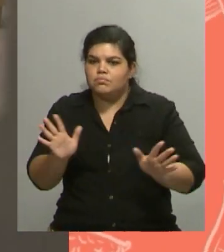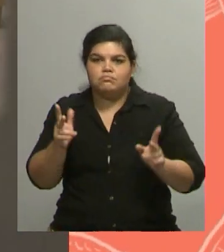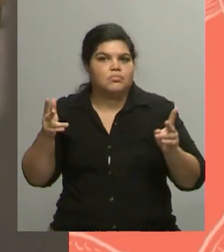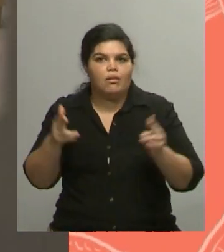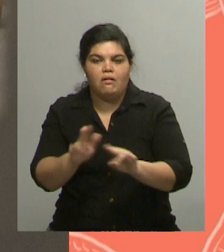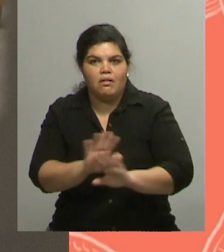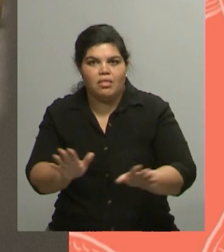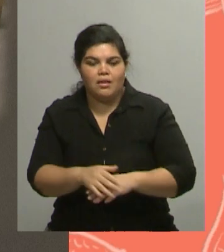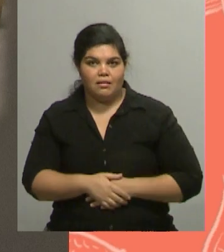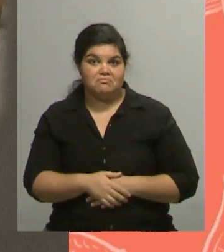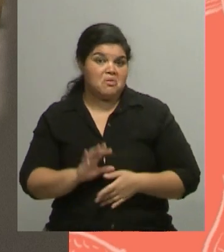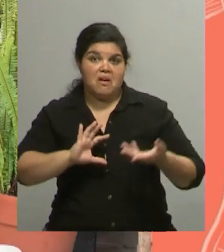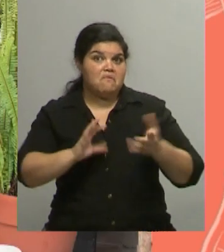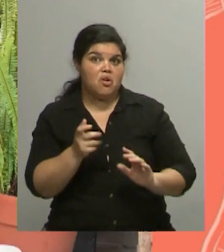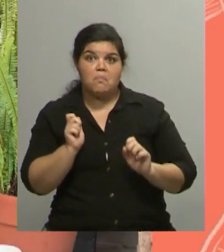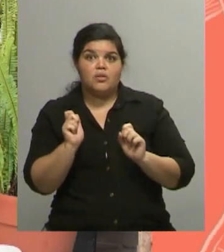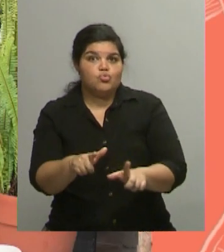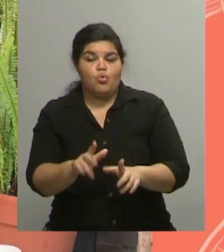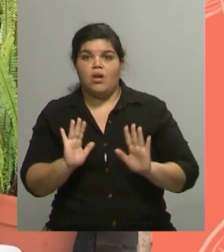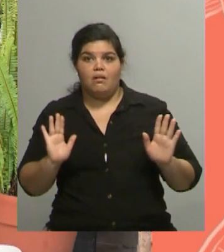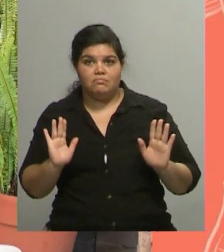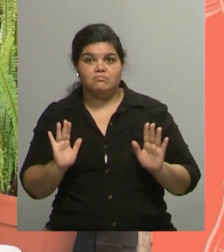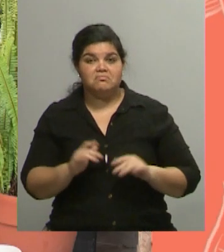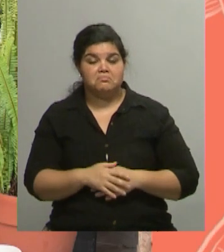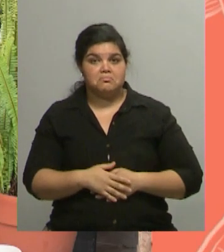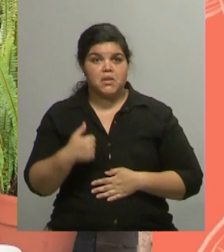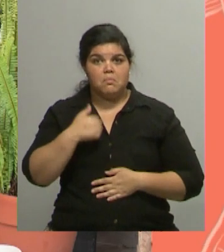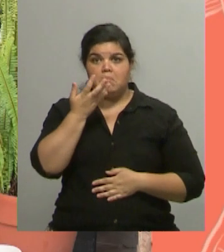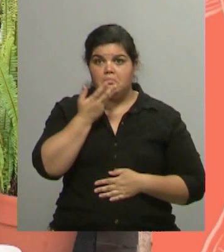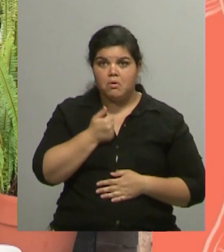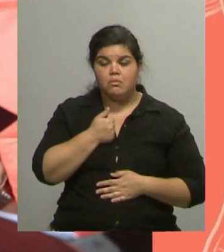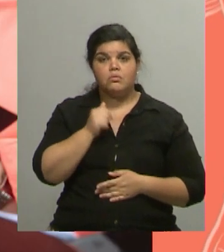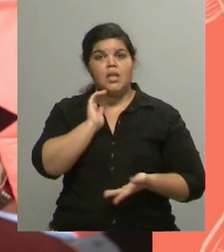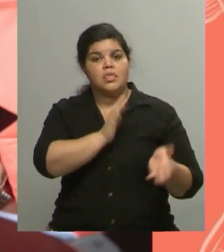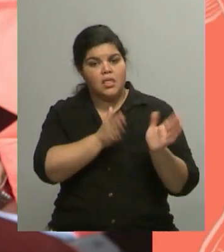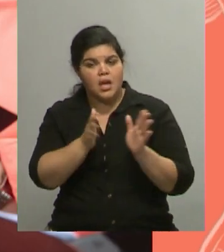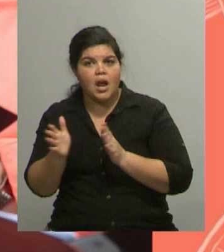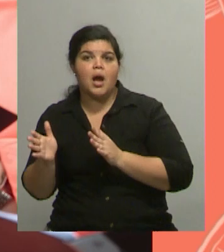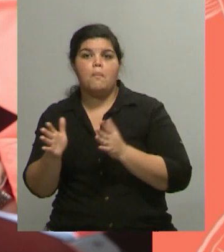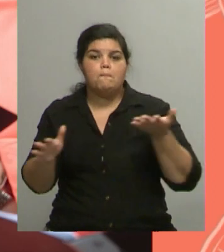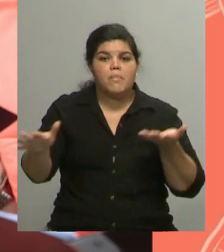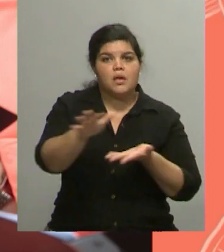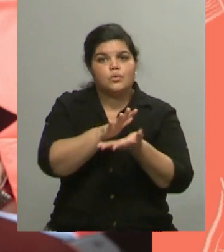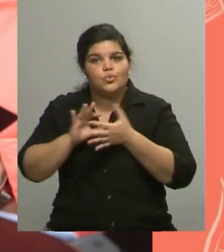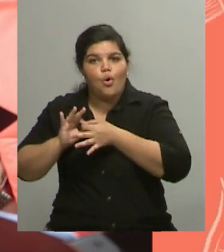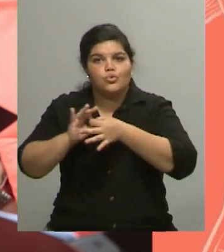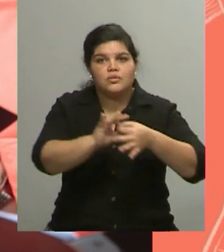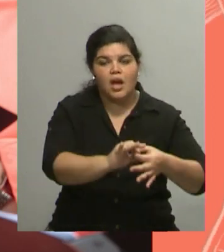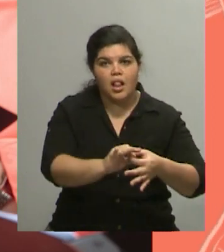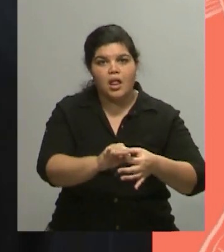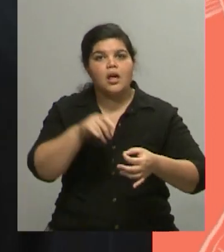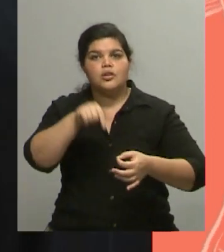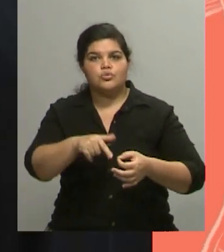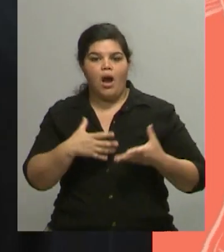ocupan de ellas. Qué bueno eso. Yo creo que es un espacio que esto de lo terapéutico, lo social, también reafirma lo